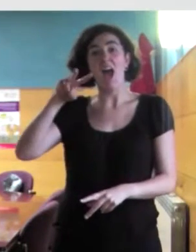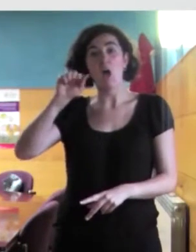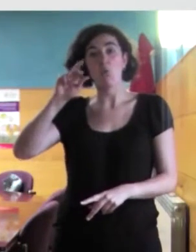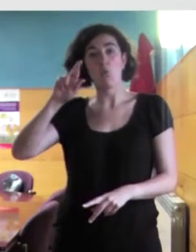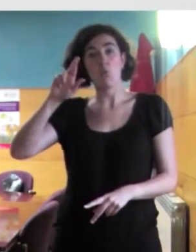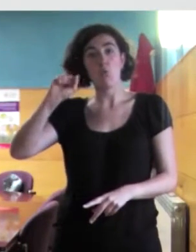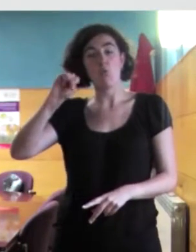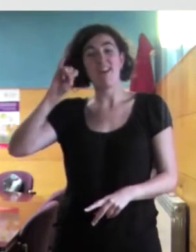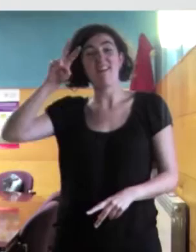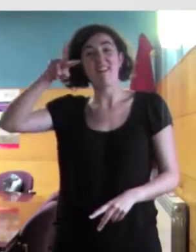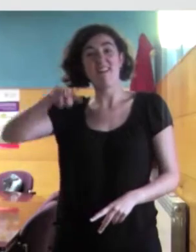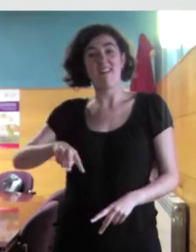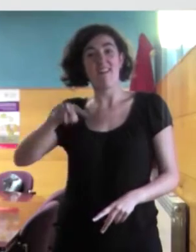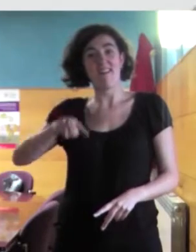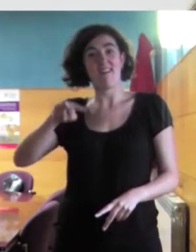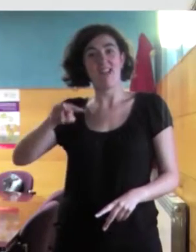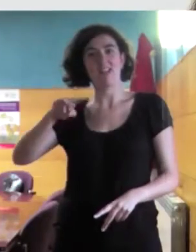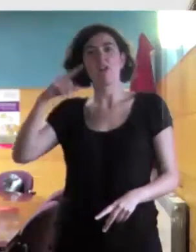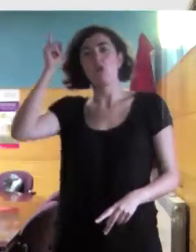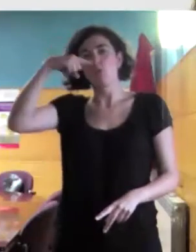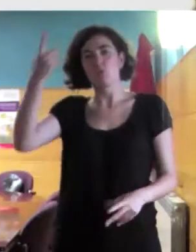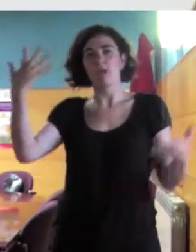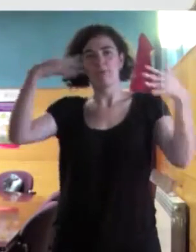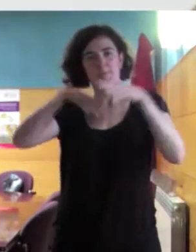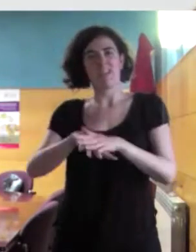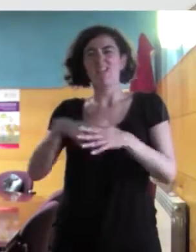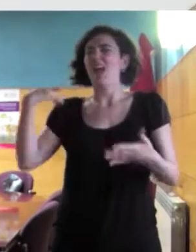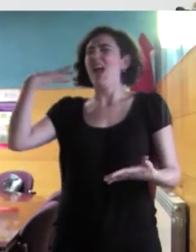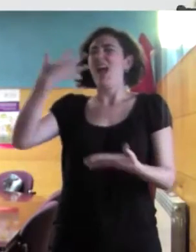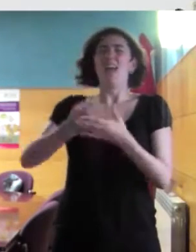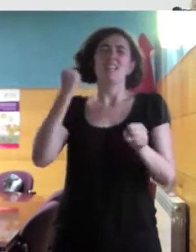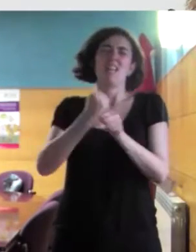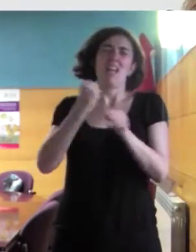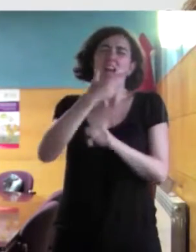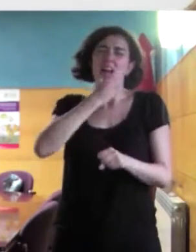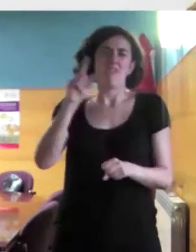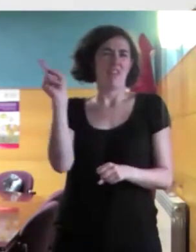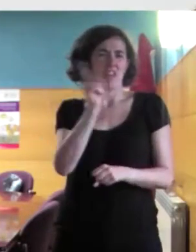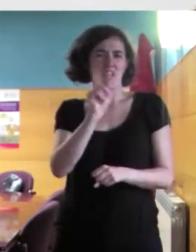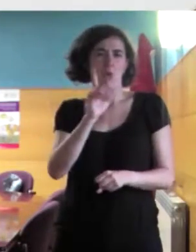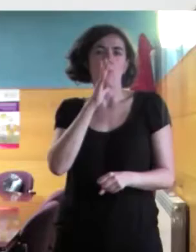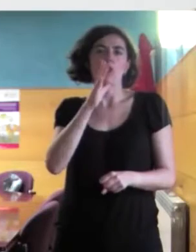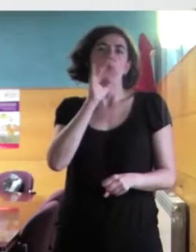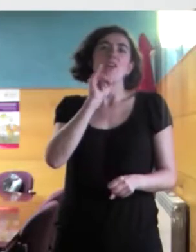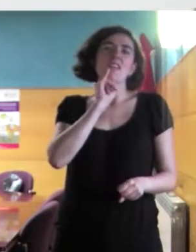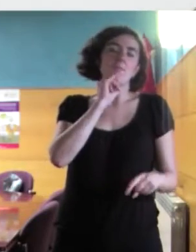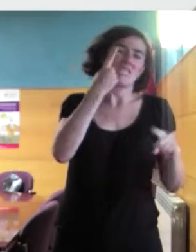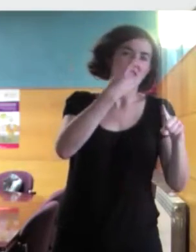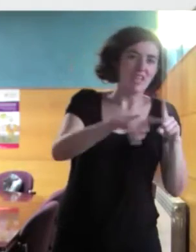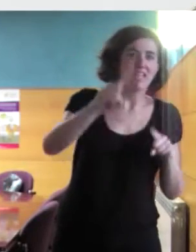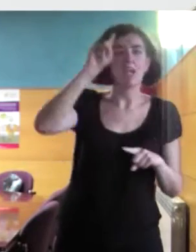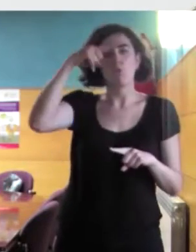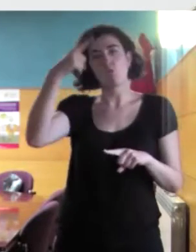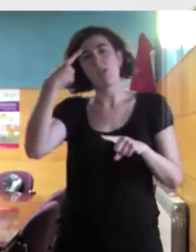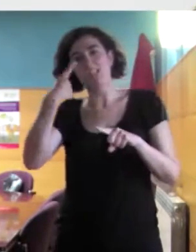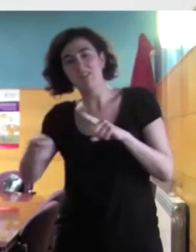No ha sido un camino sencillo a seguir a las diferencias de idiomas, culturas,